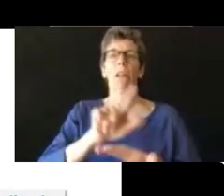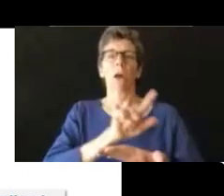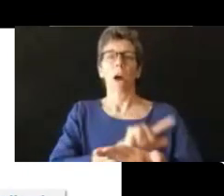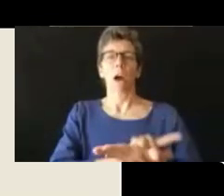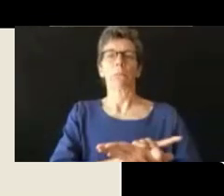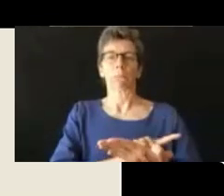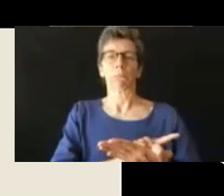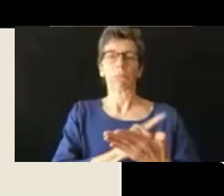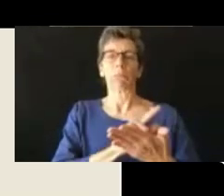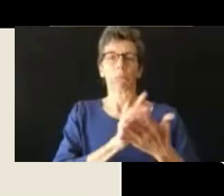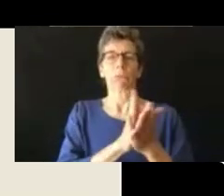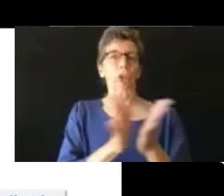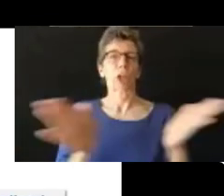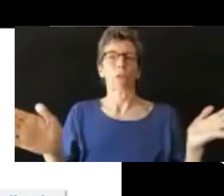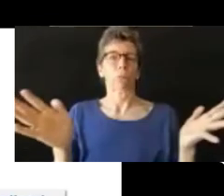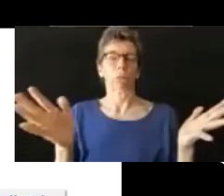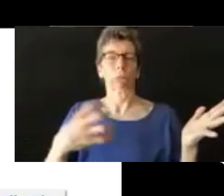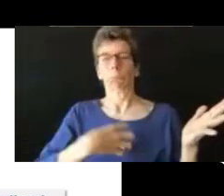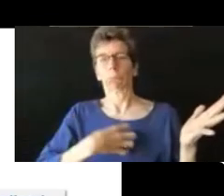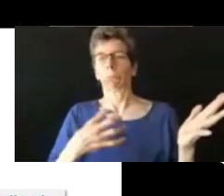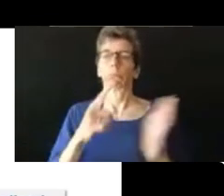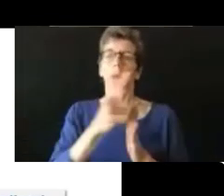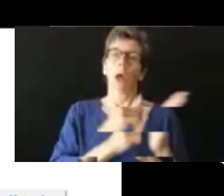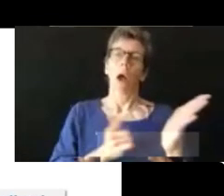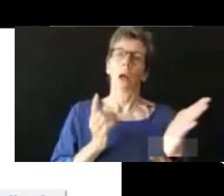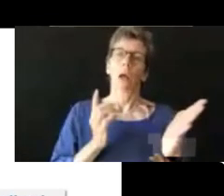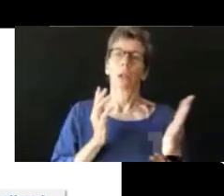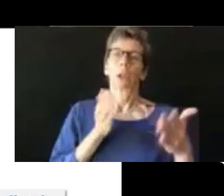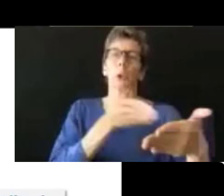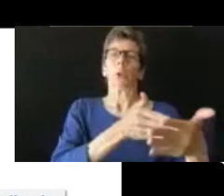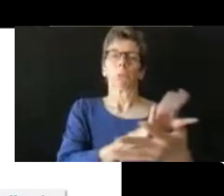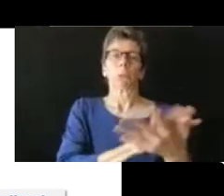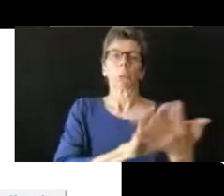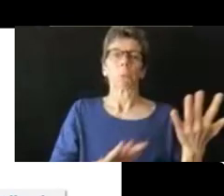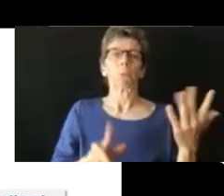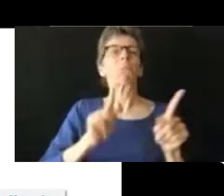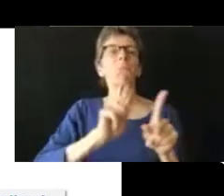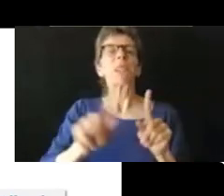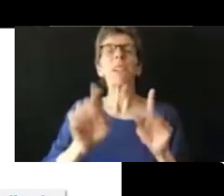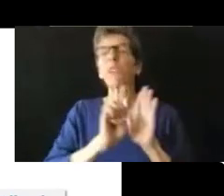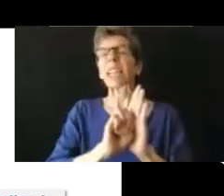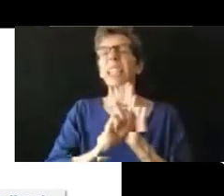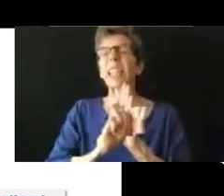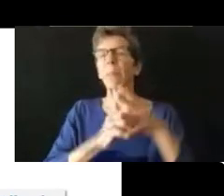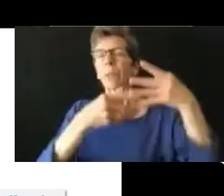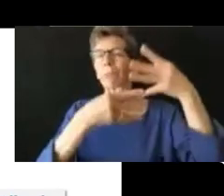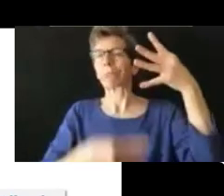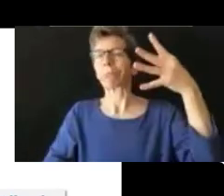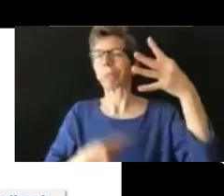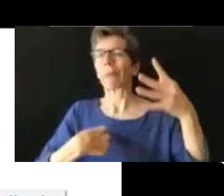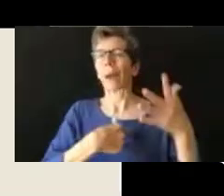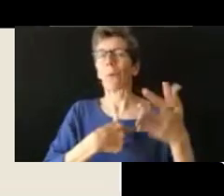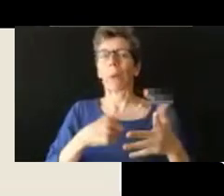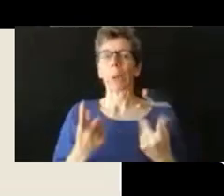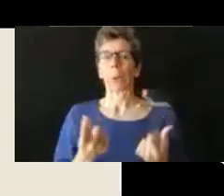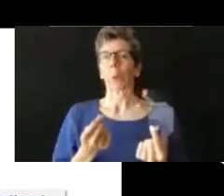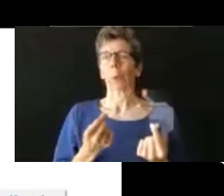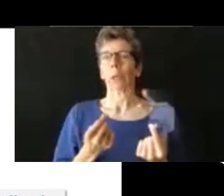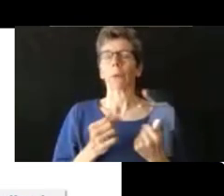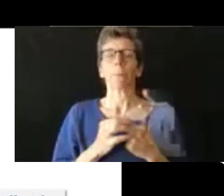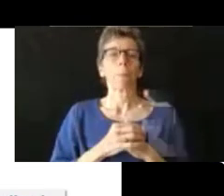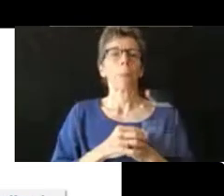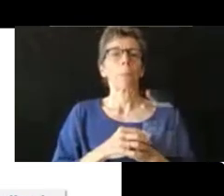mucho tiempo en la diapositiva, en el medio habla sobre algunos ejemplos donde el Northwest Justice Project puede ayudar,